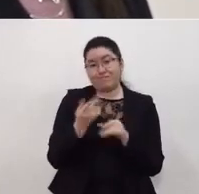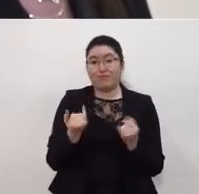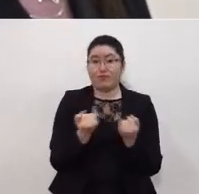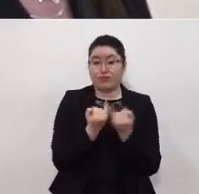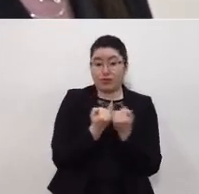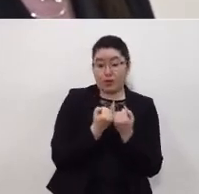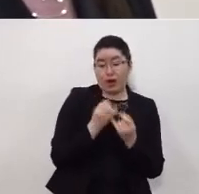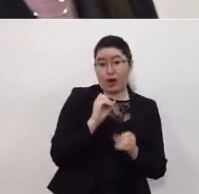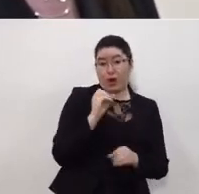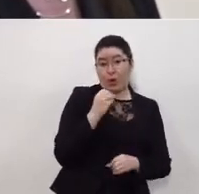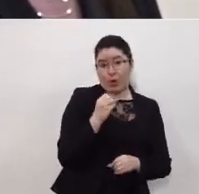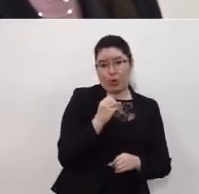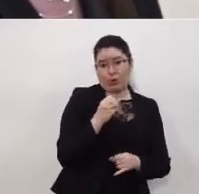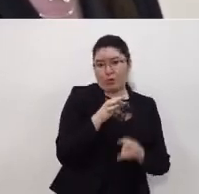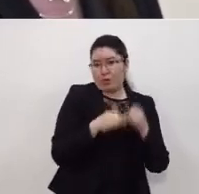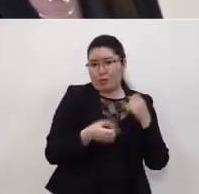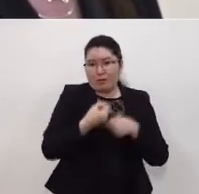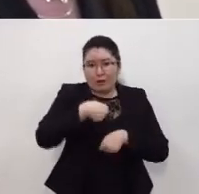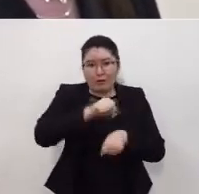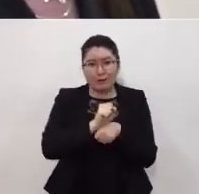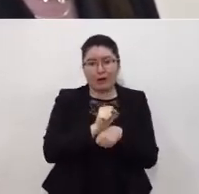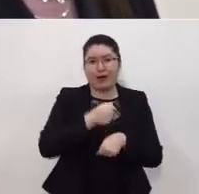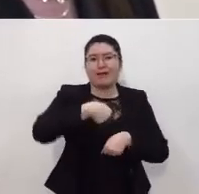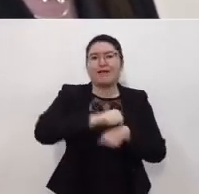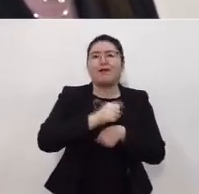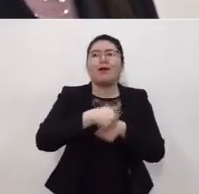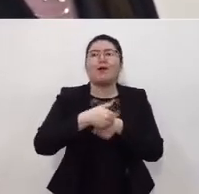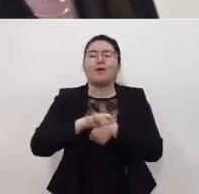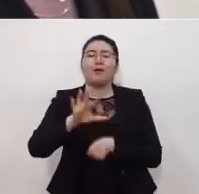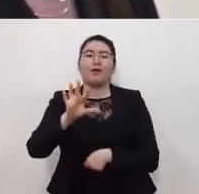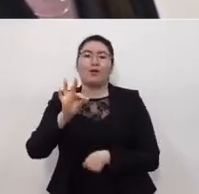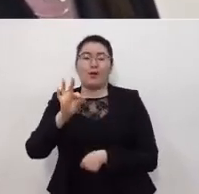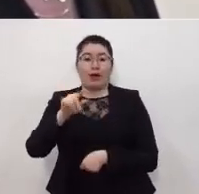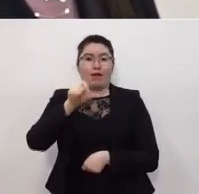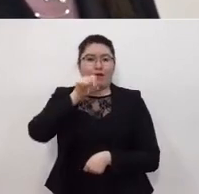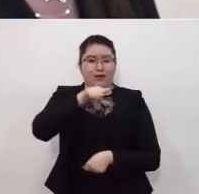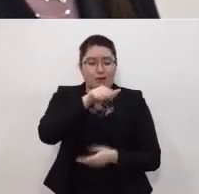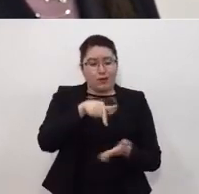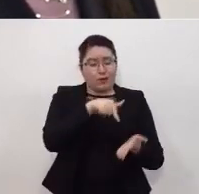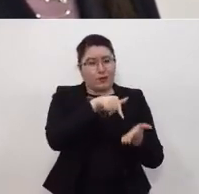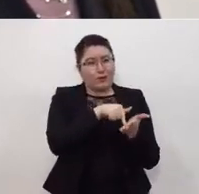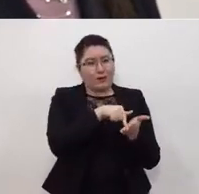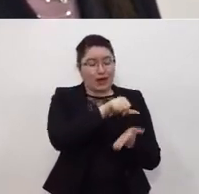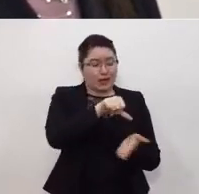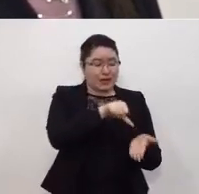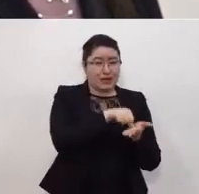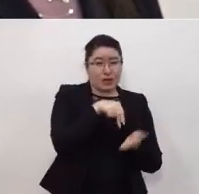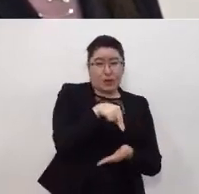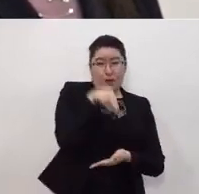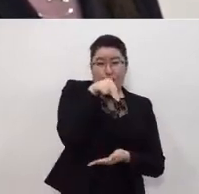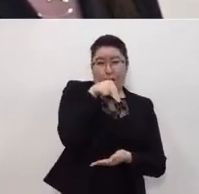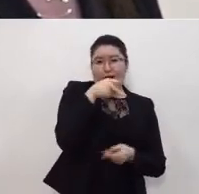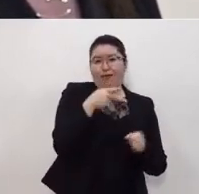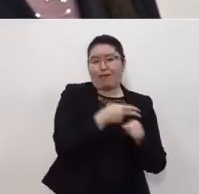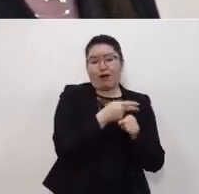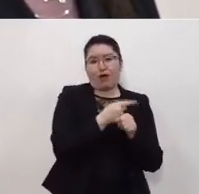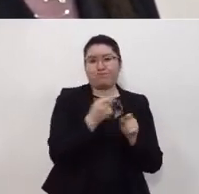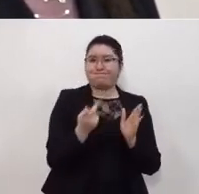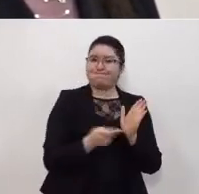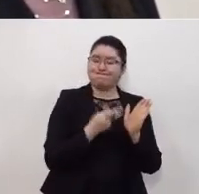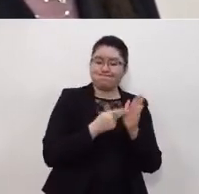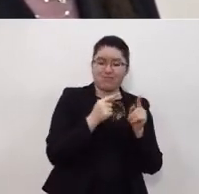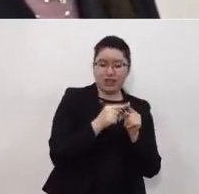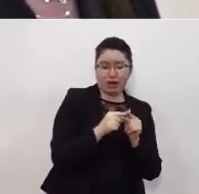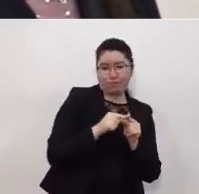40 del año, en un conglomerado de entidades federativas que están en la región centro-norte del país, tuvimos un